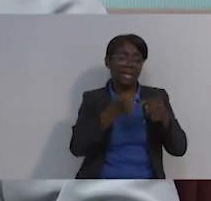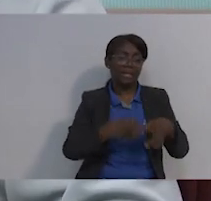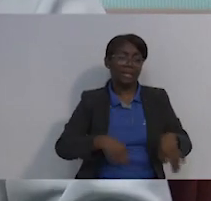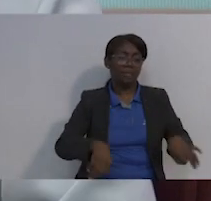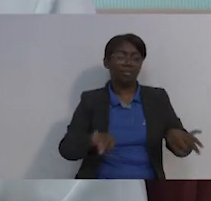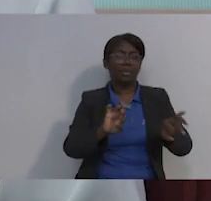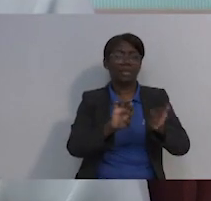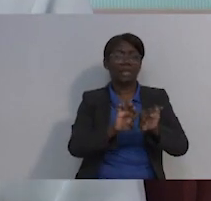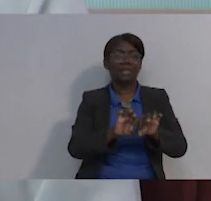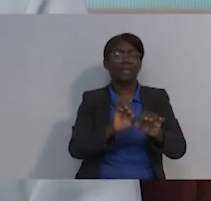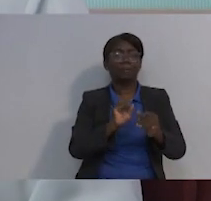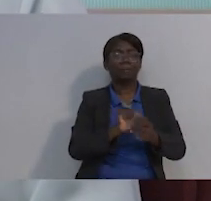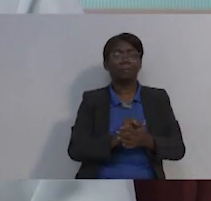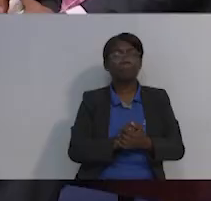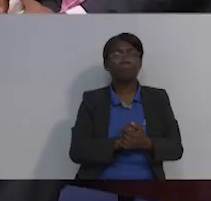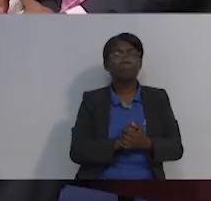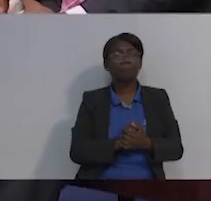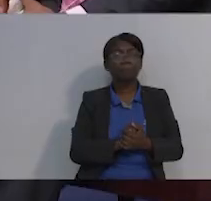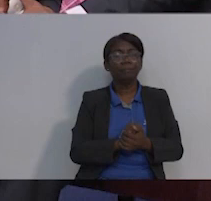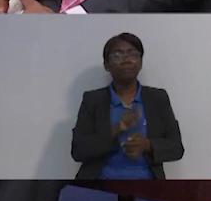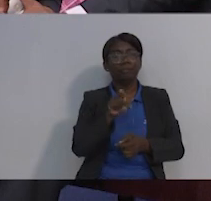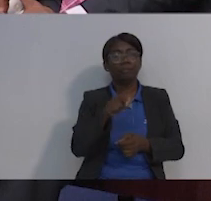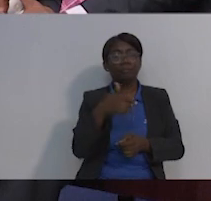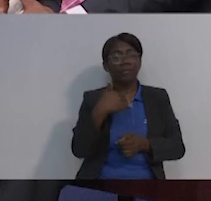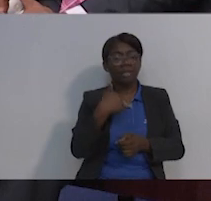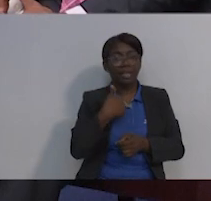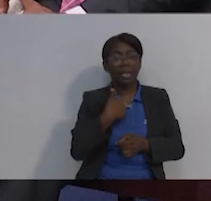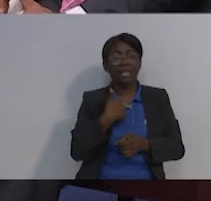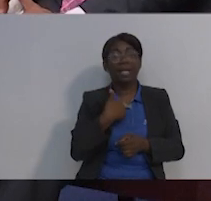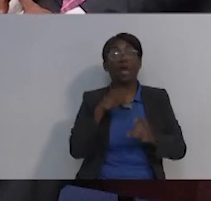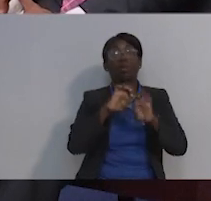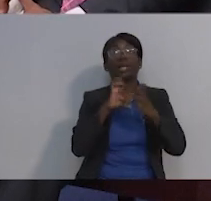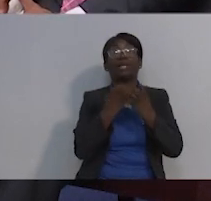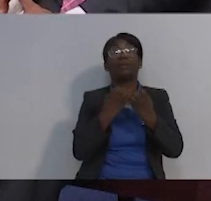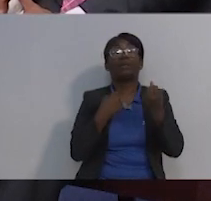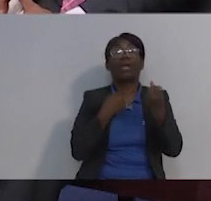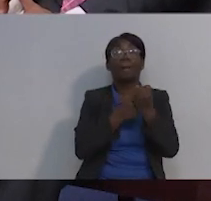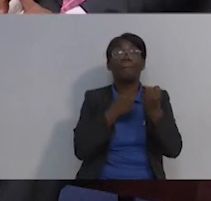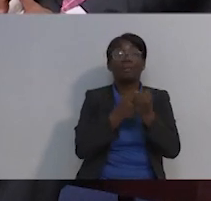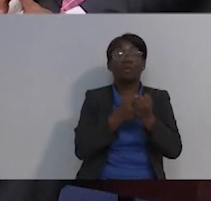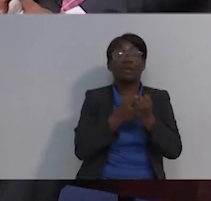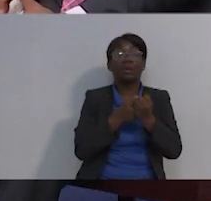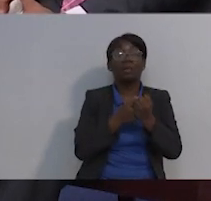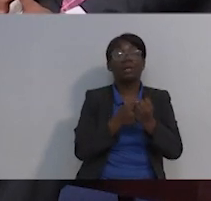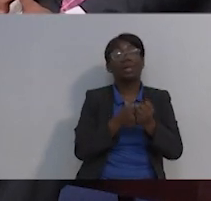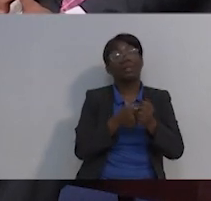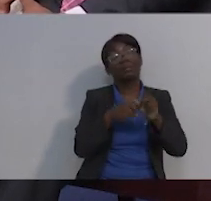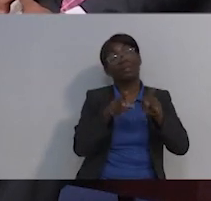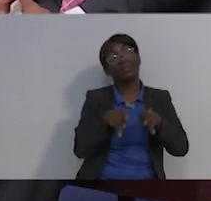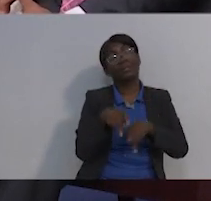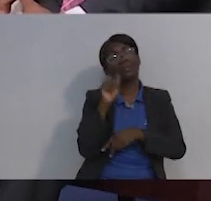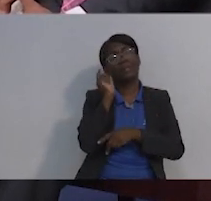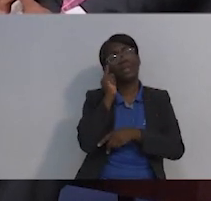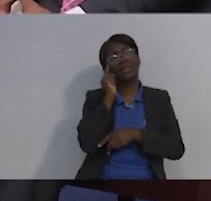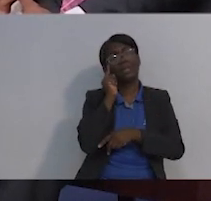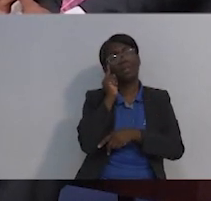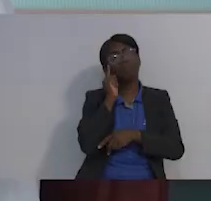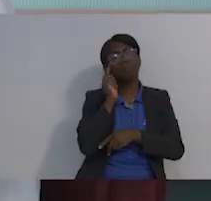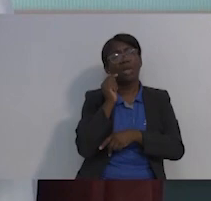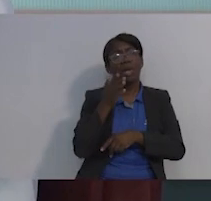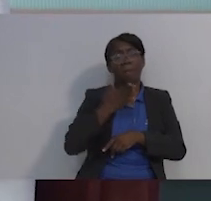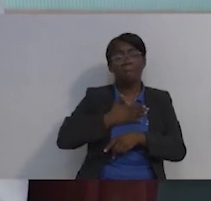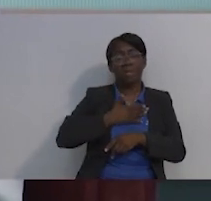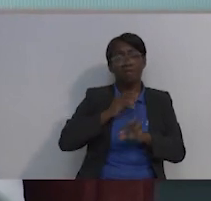Y la gente siempre piensa que, ah, bueno, tiene que ser mi familia. Sí, es muy importante que sea su familia, pero si no tienes a tus